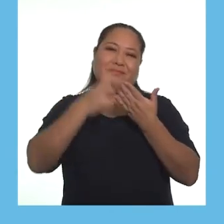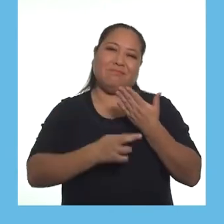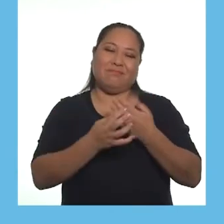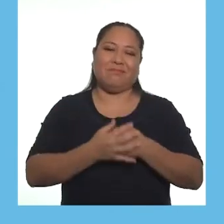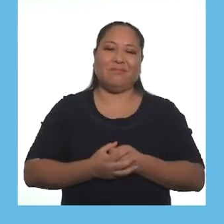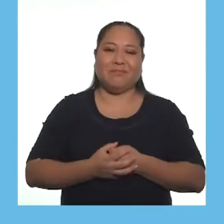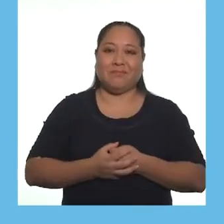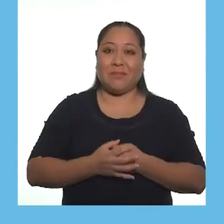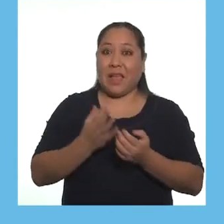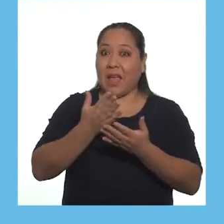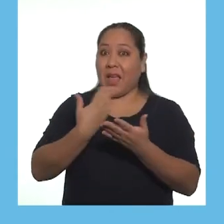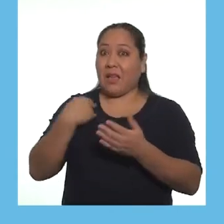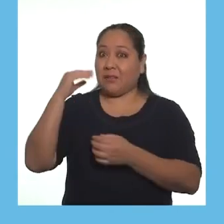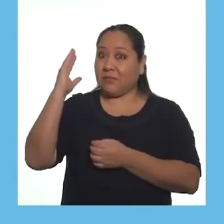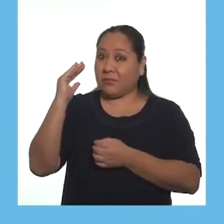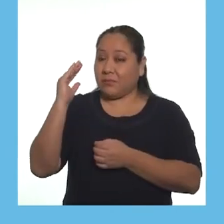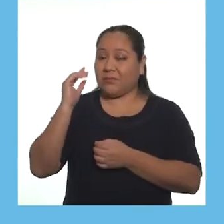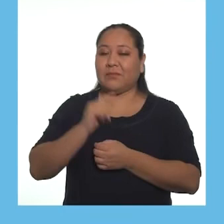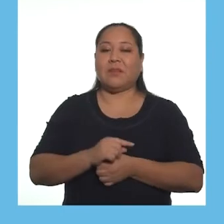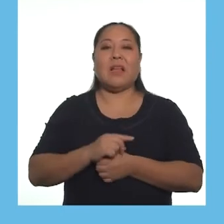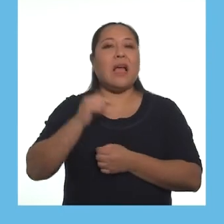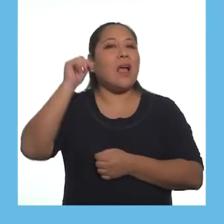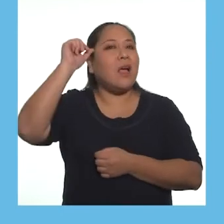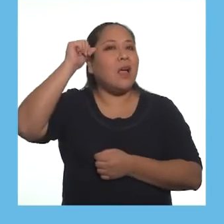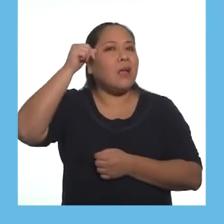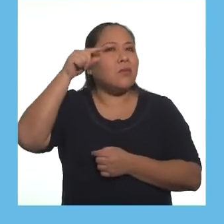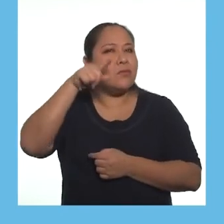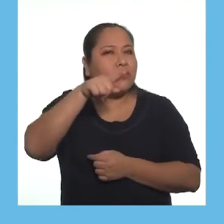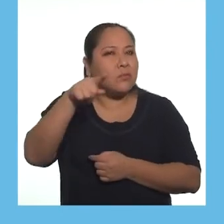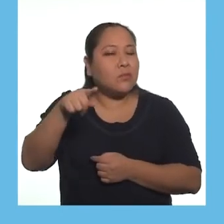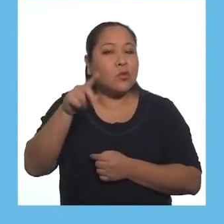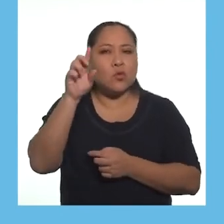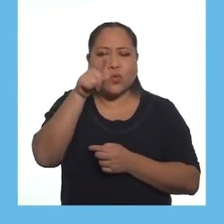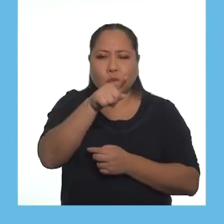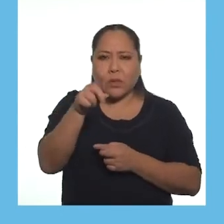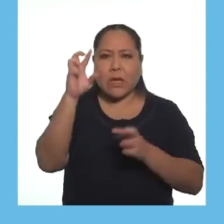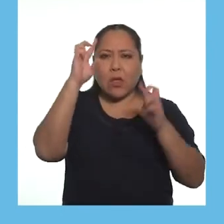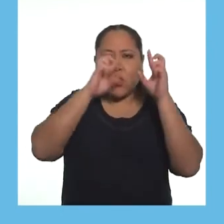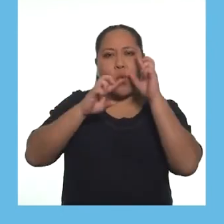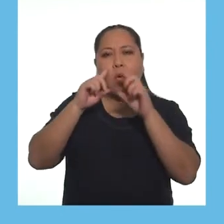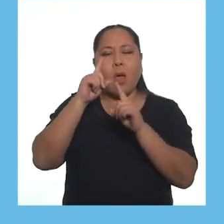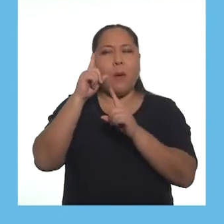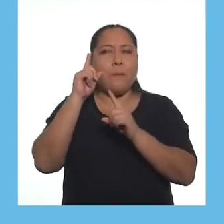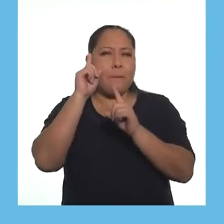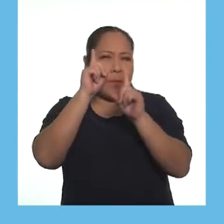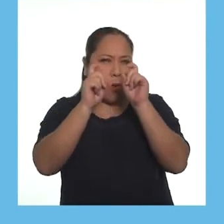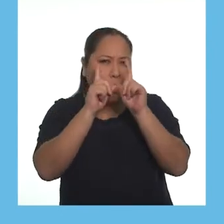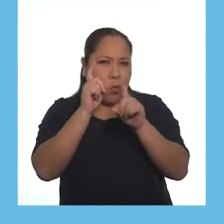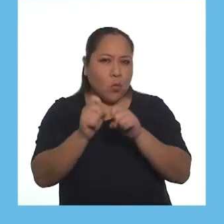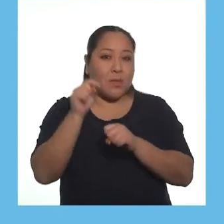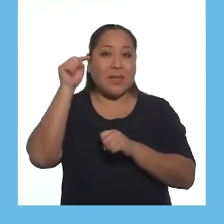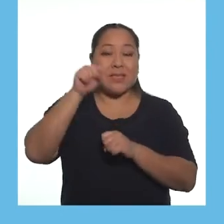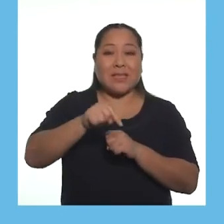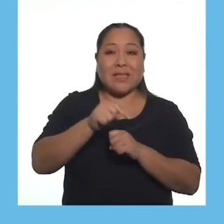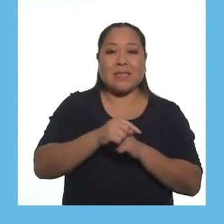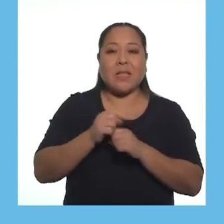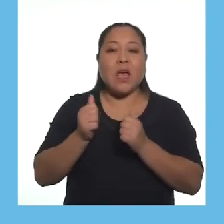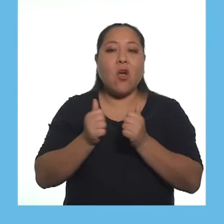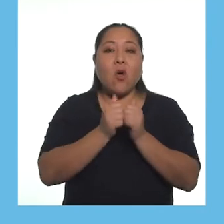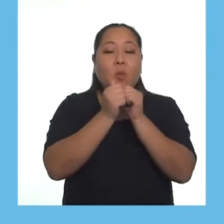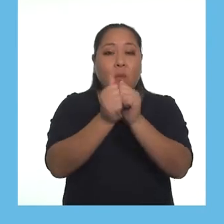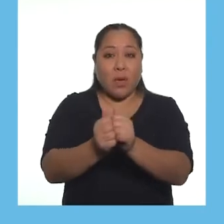al final del programa. Antes de despedirnos, les recordamos que si tienen dudas o consultas